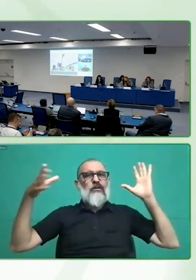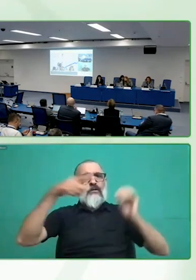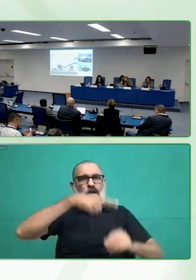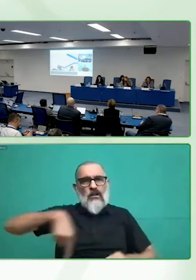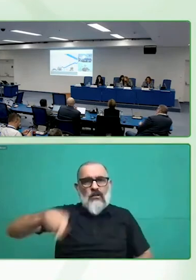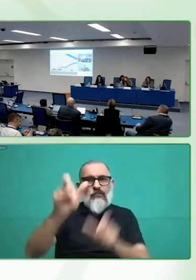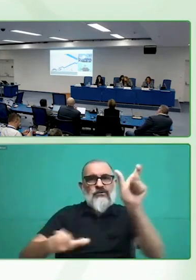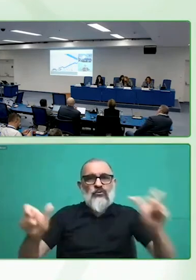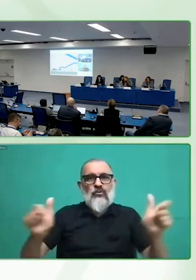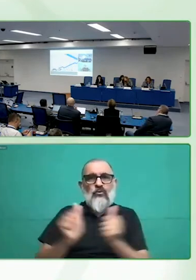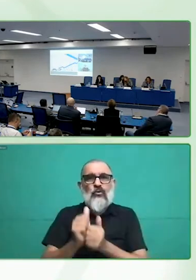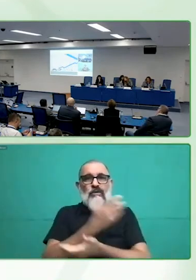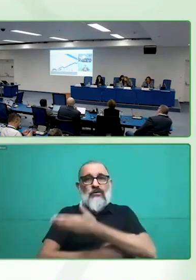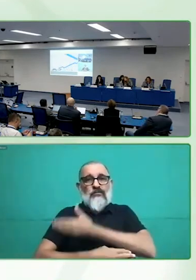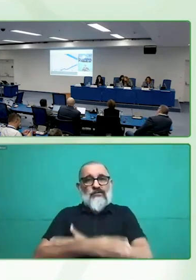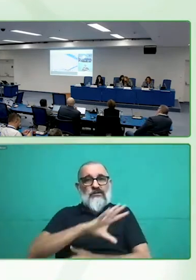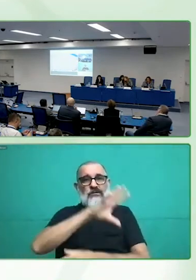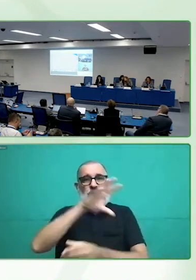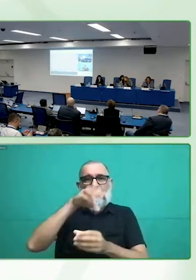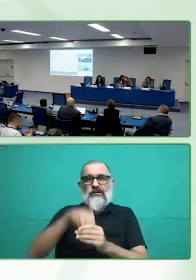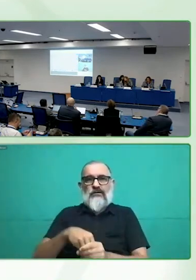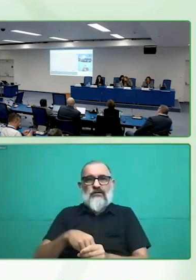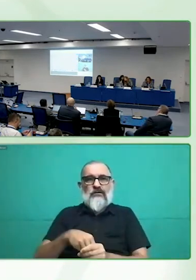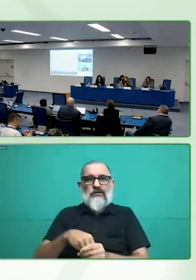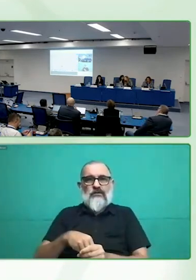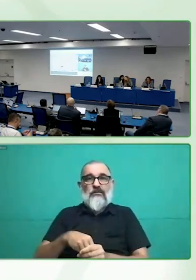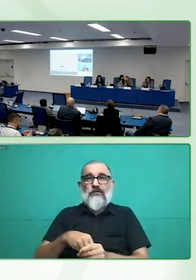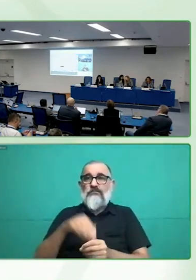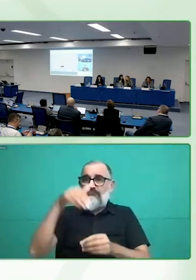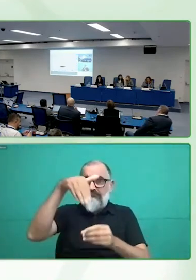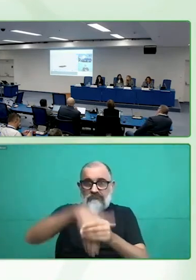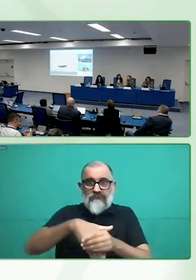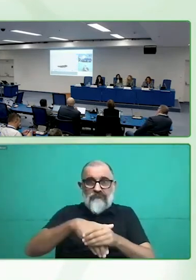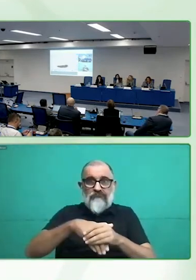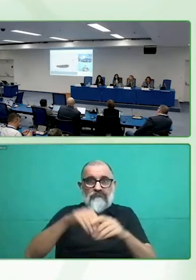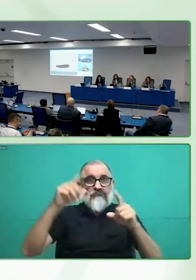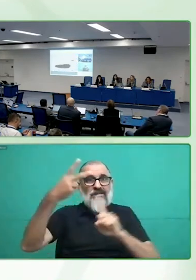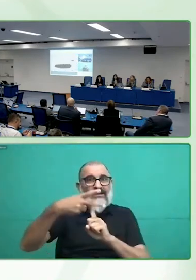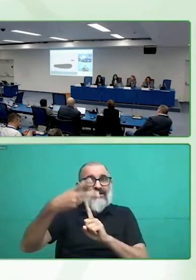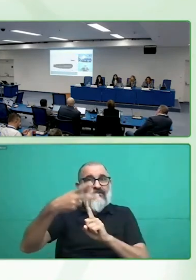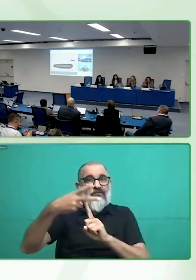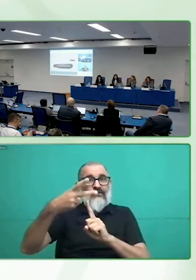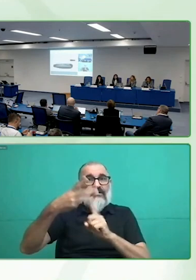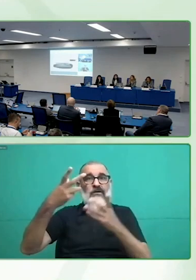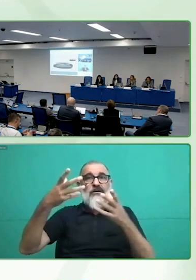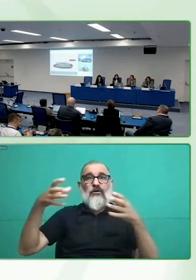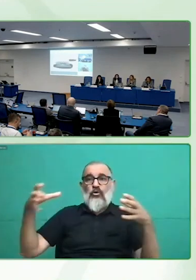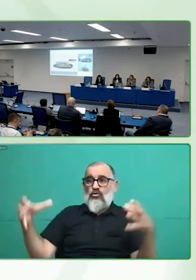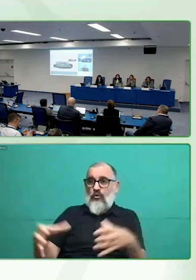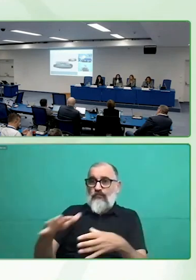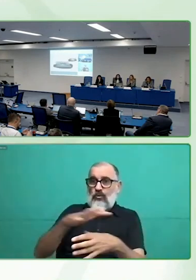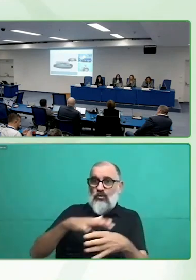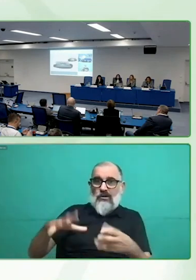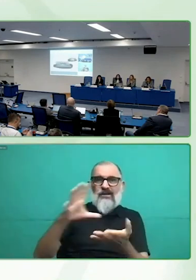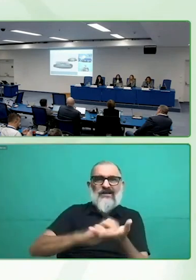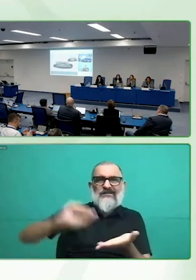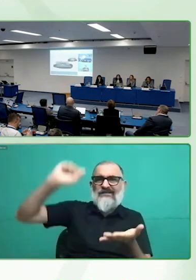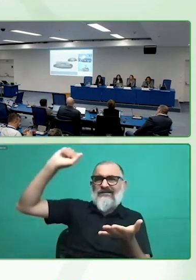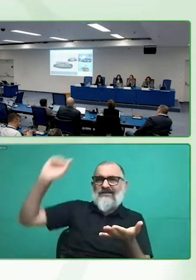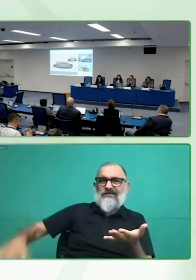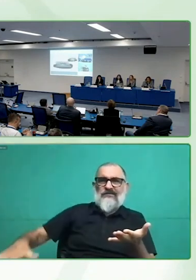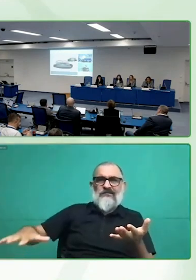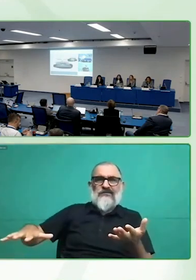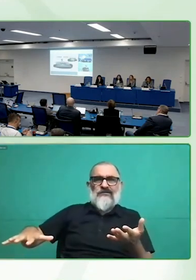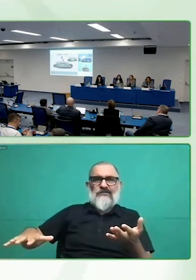en vidas independientes y en la comunidad. Como sacado a la persona que se encuentra, esperada en